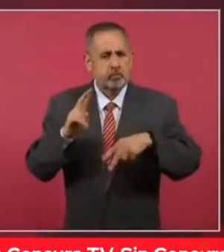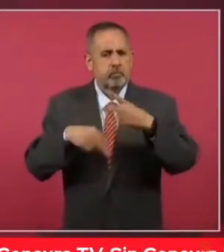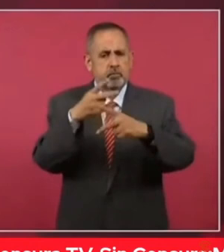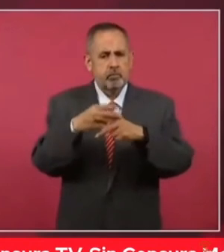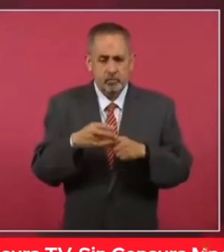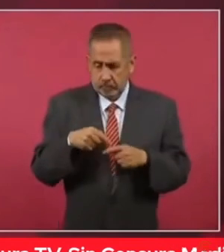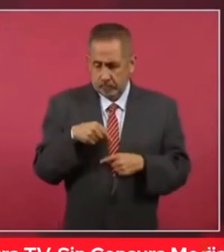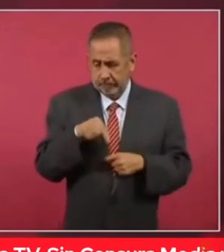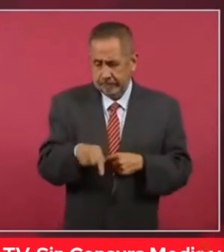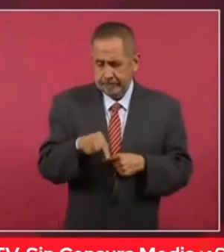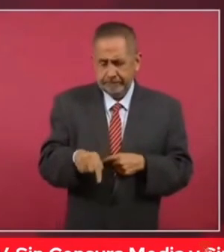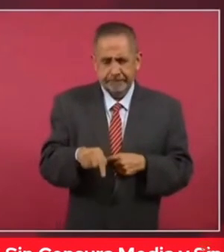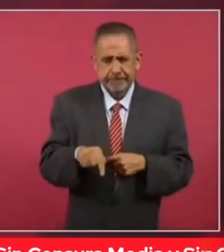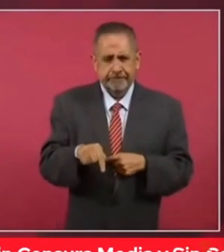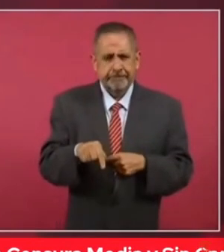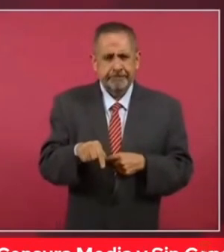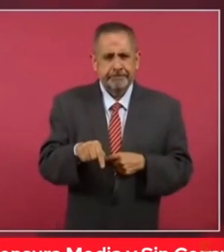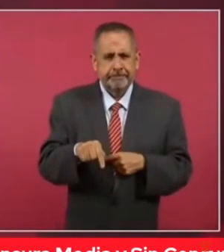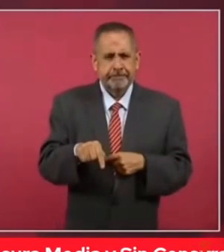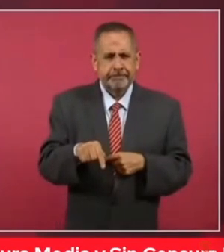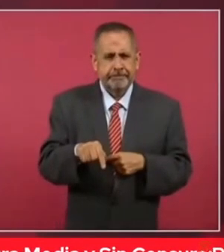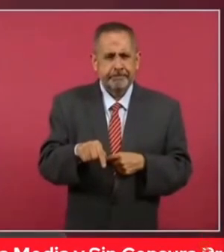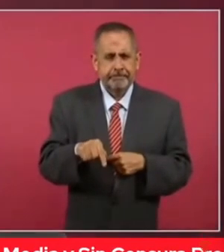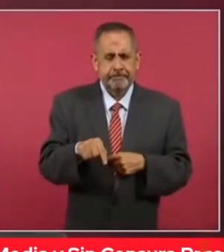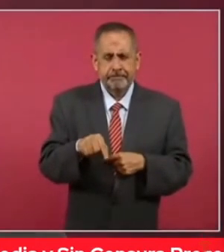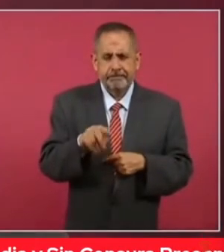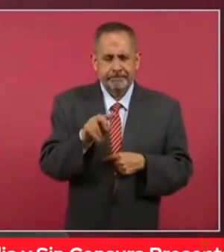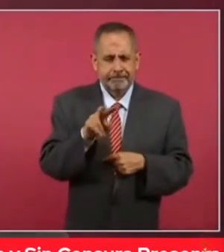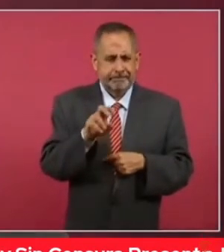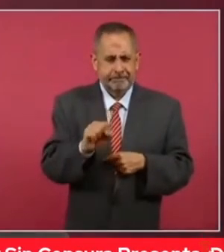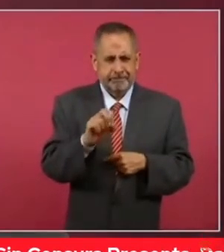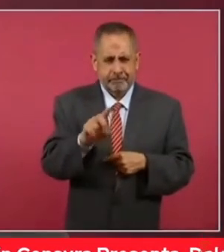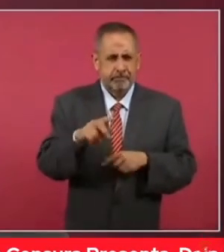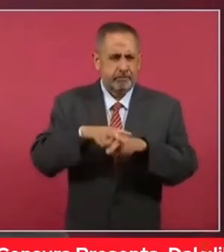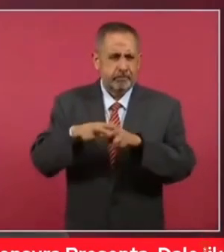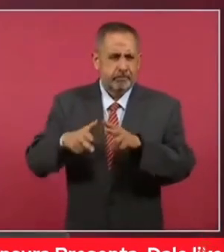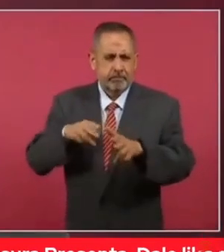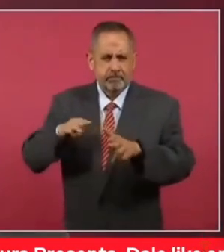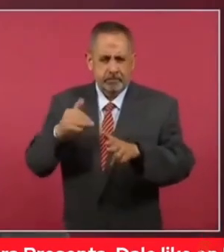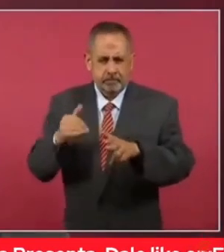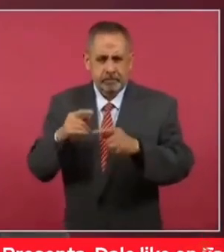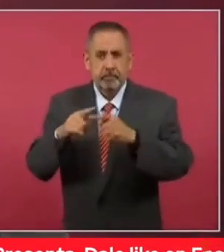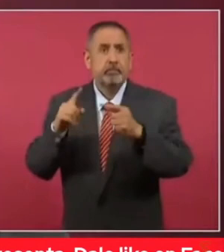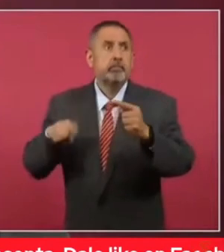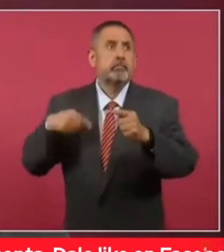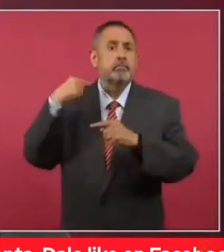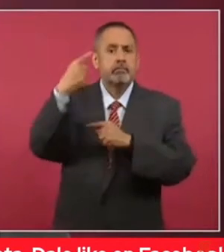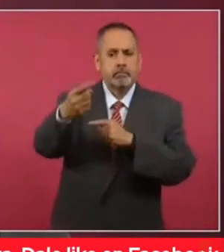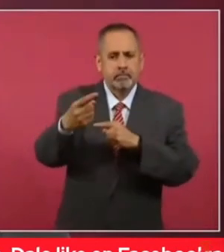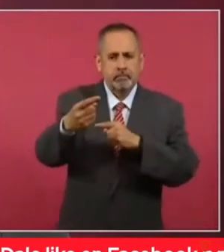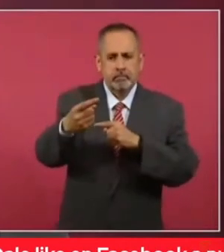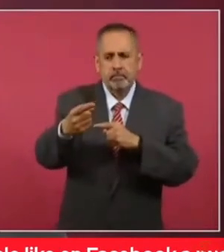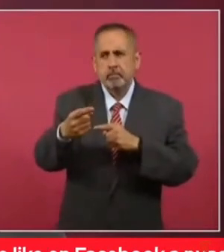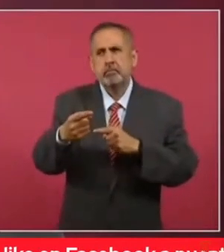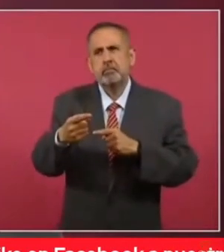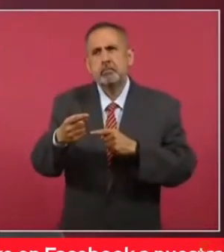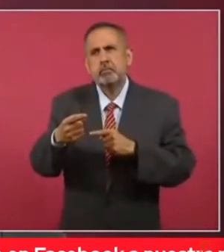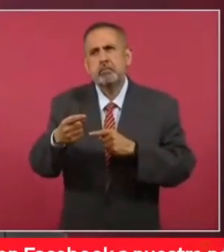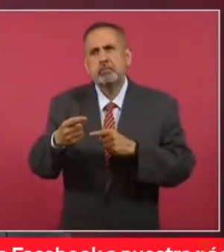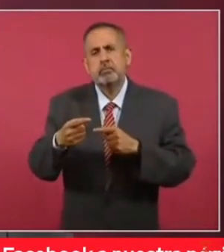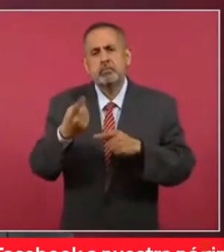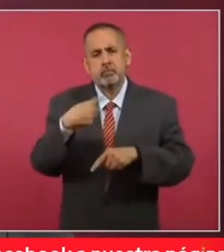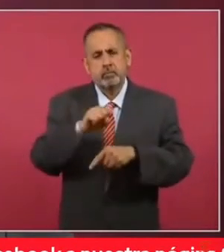Este fin de semana, Tren Maya, el próximo voy a